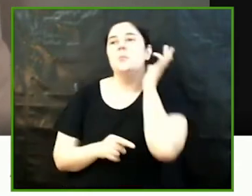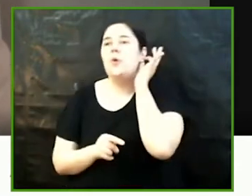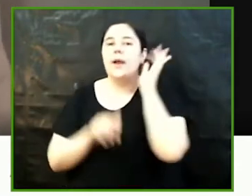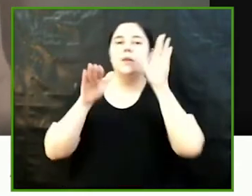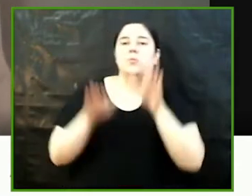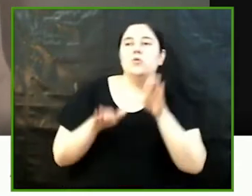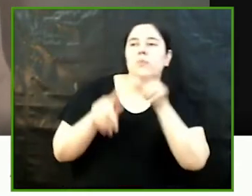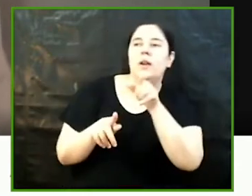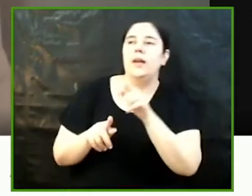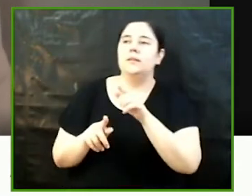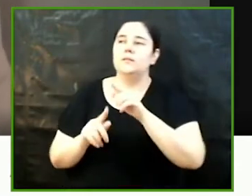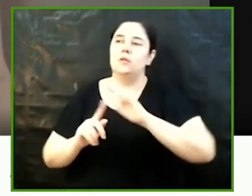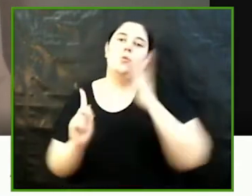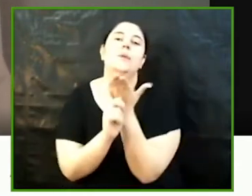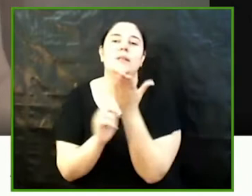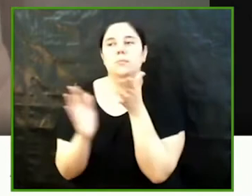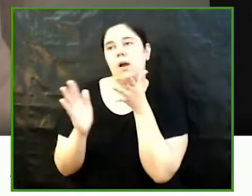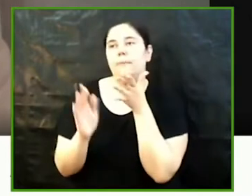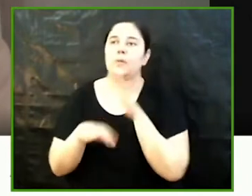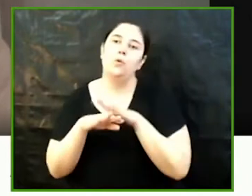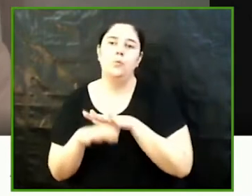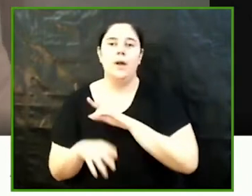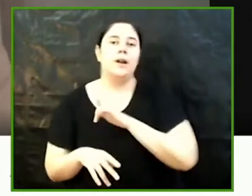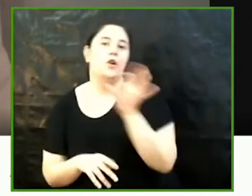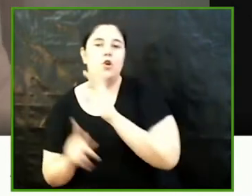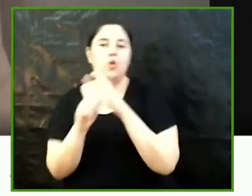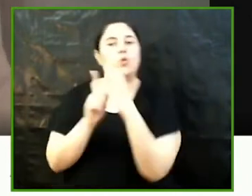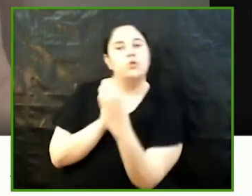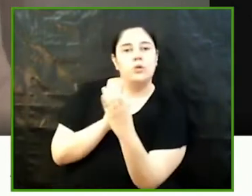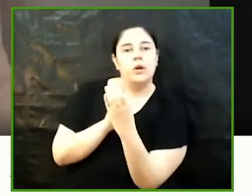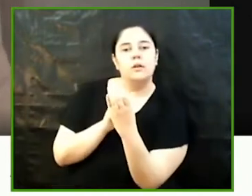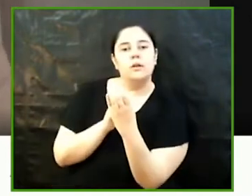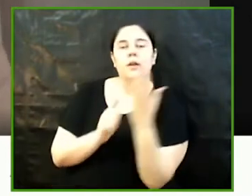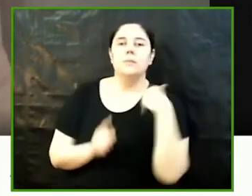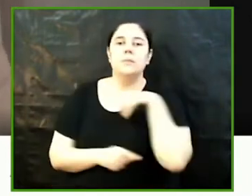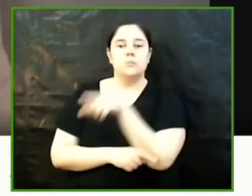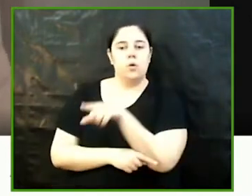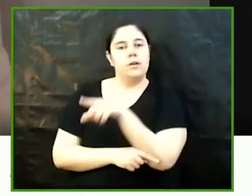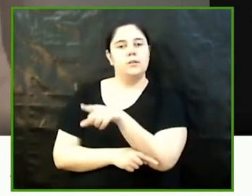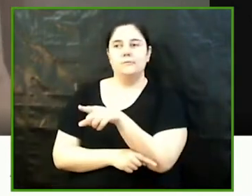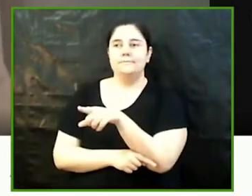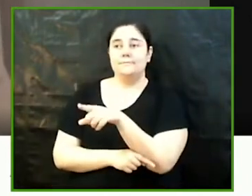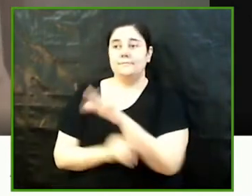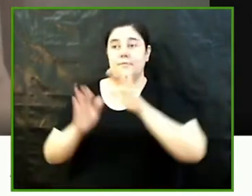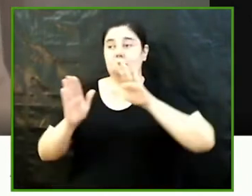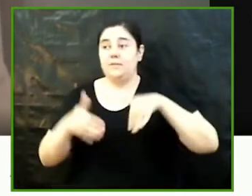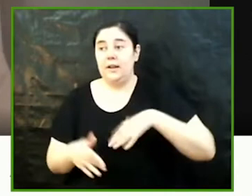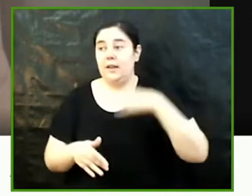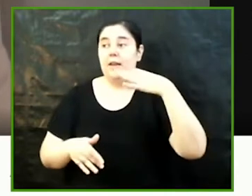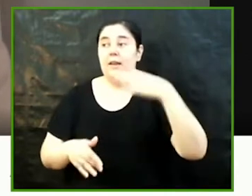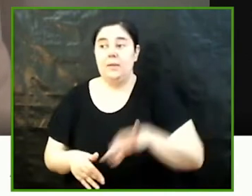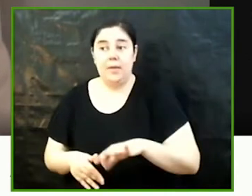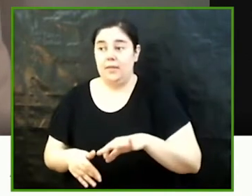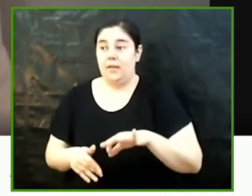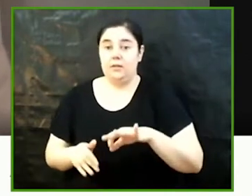víctima de su propia religión o de su cultura lo cual sin duda solo hace que negar su propia capacidad de agencia